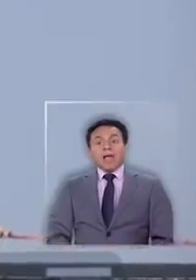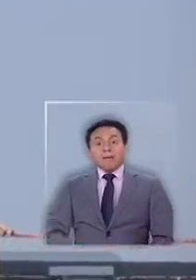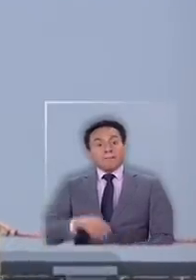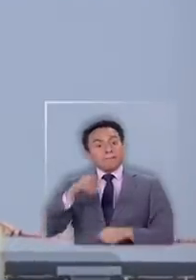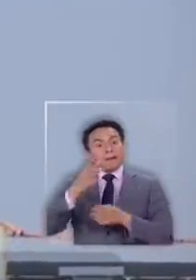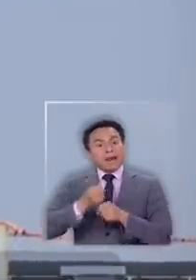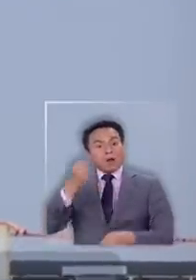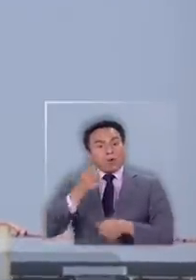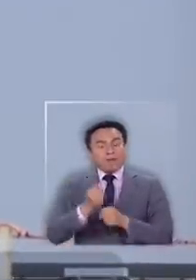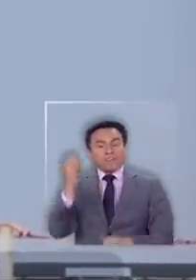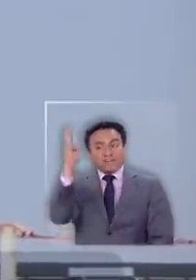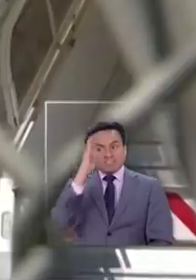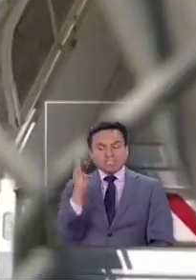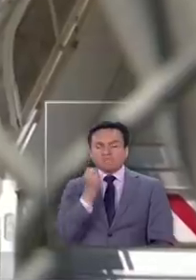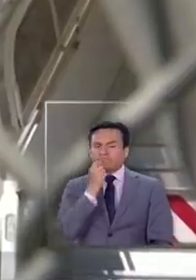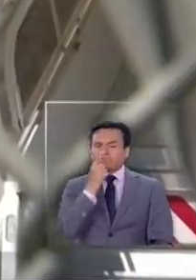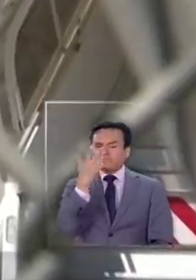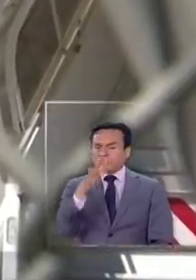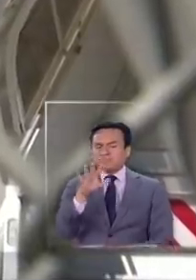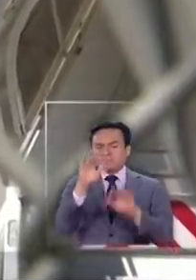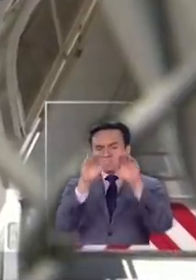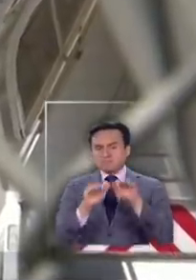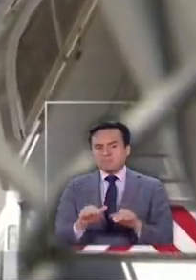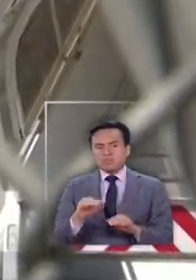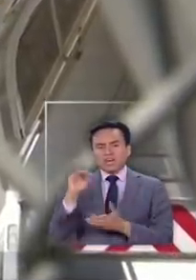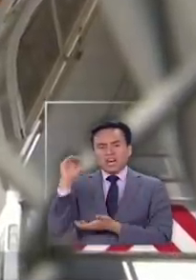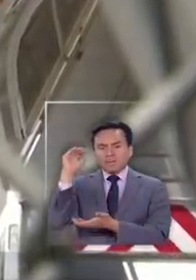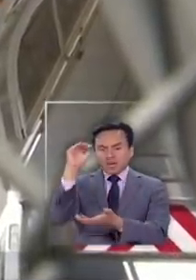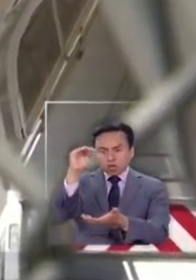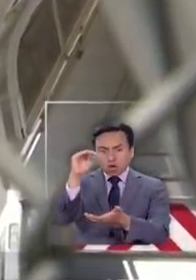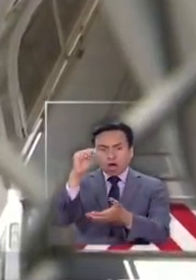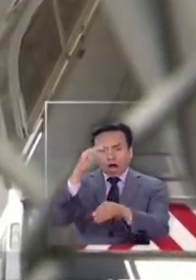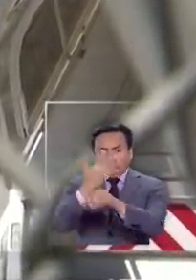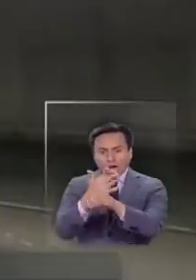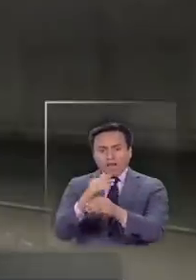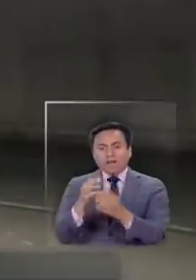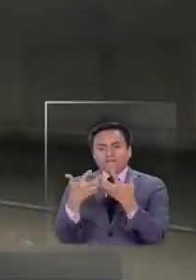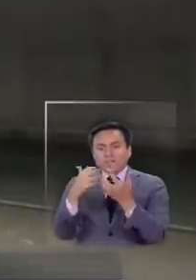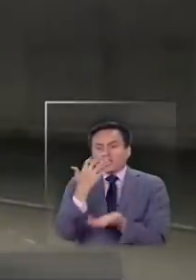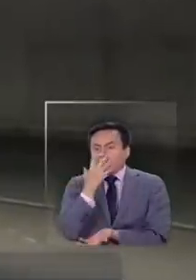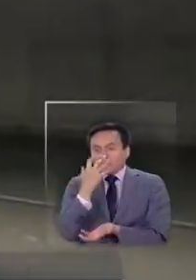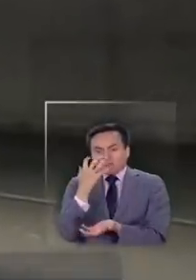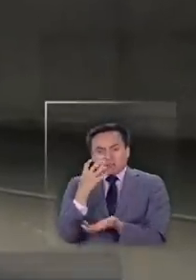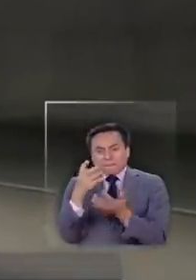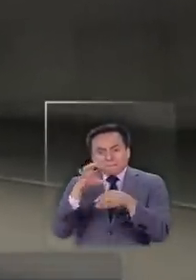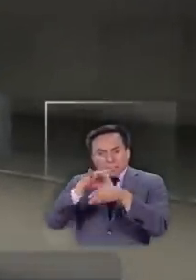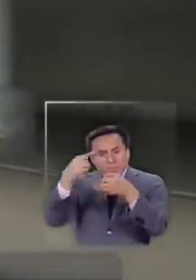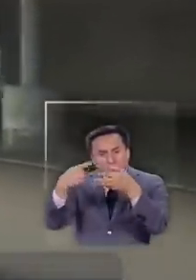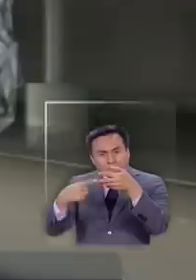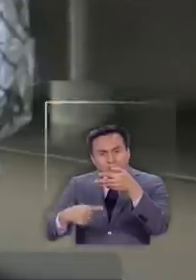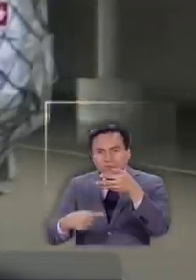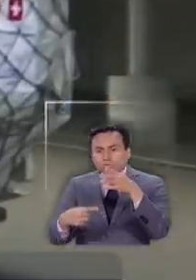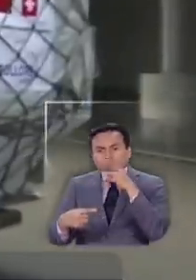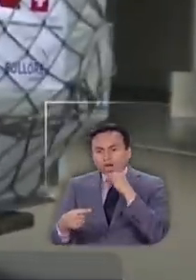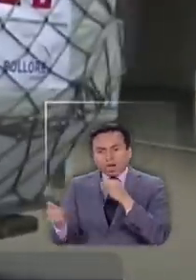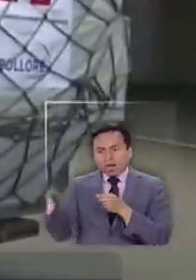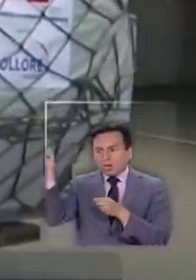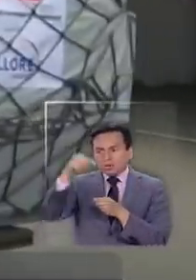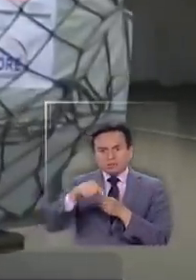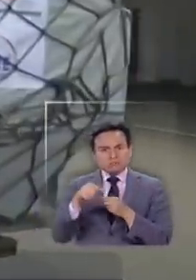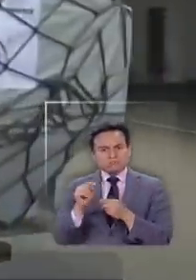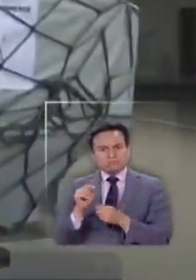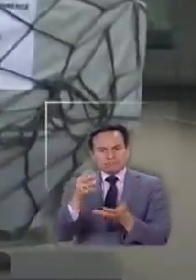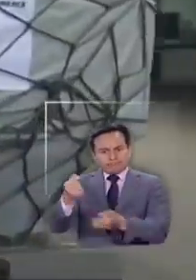Paraguay y Brasil han denunciado lo mismo. Cargamentos completos con ventiladores e insumos médicos no están llegando a